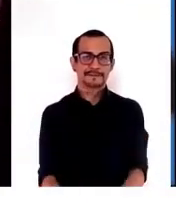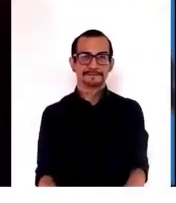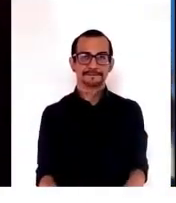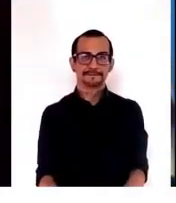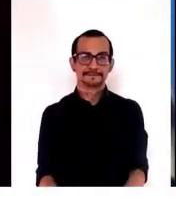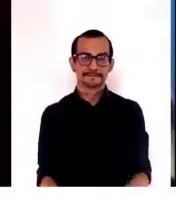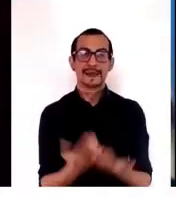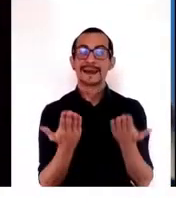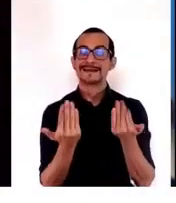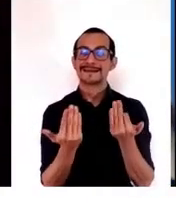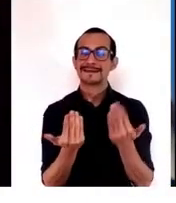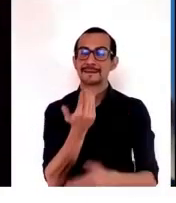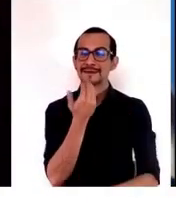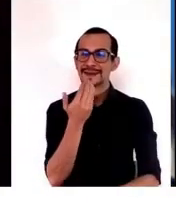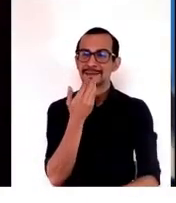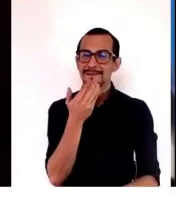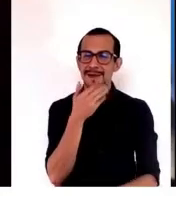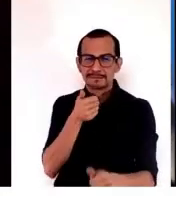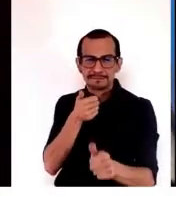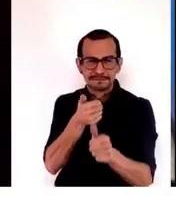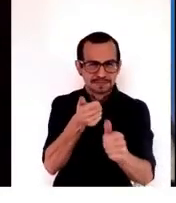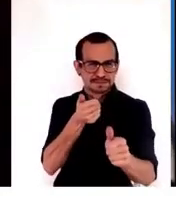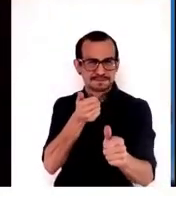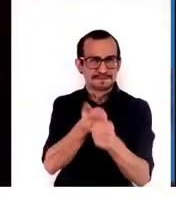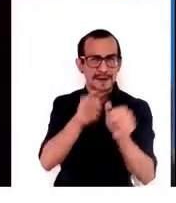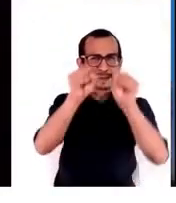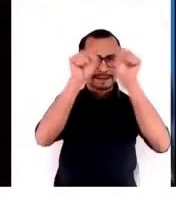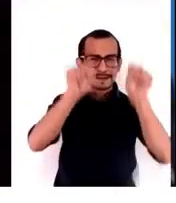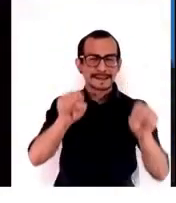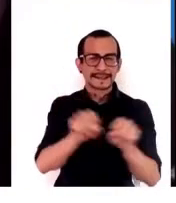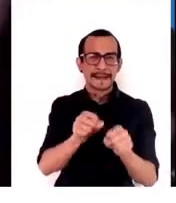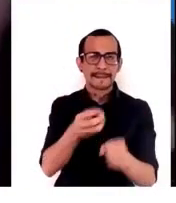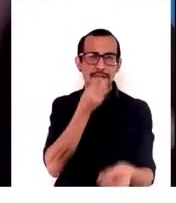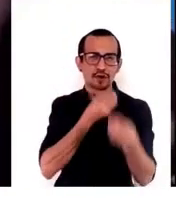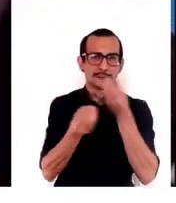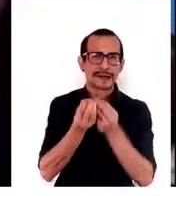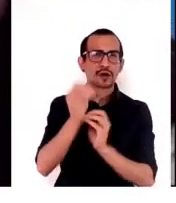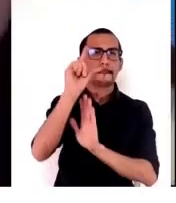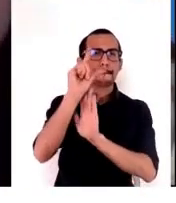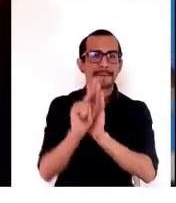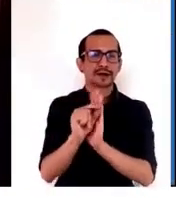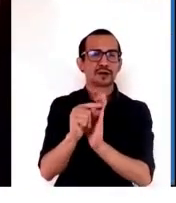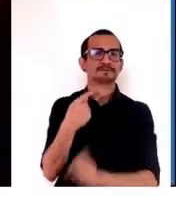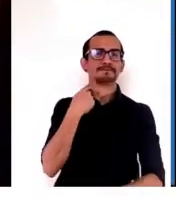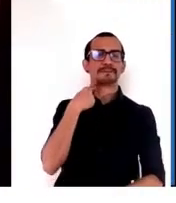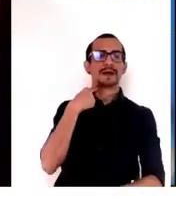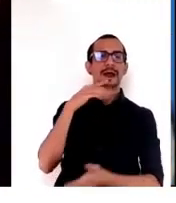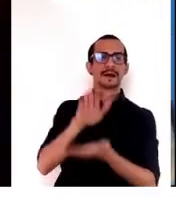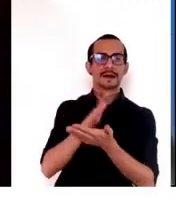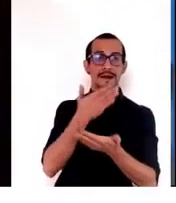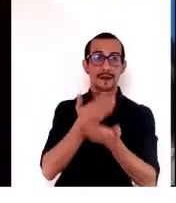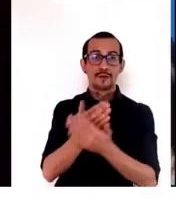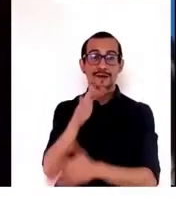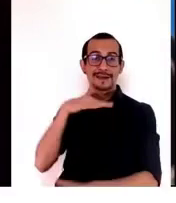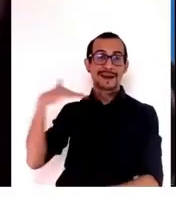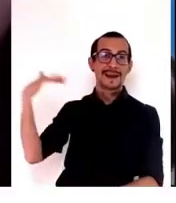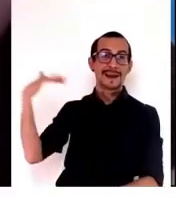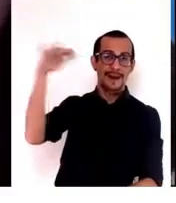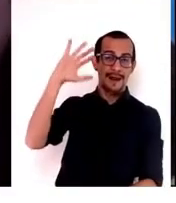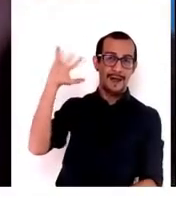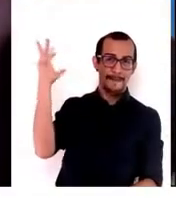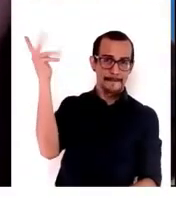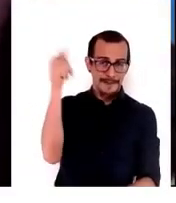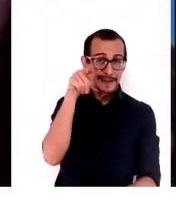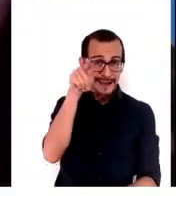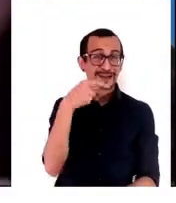Necesitamos también perseguir sistemas alimentarios con bajo impacto en la salud y en el ambiente. De eso necesitamos